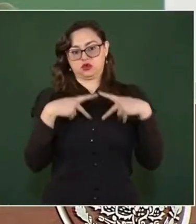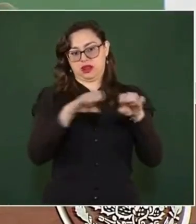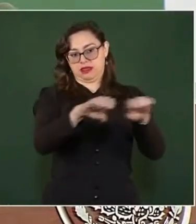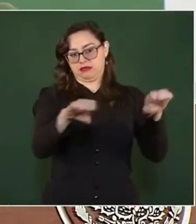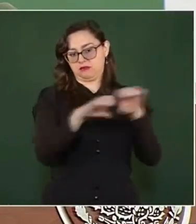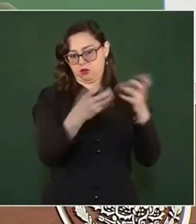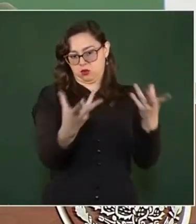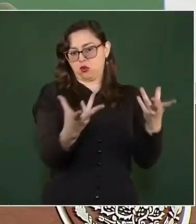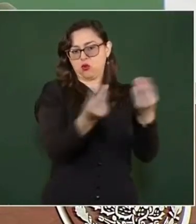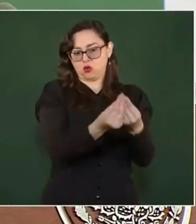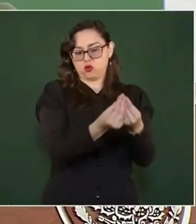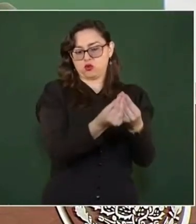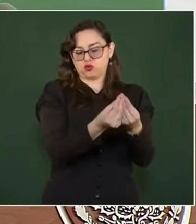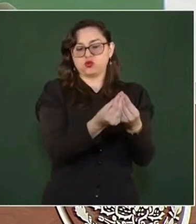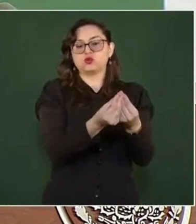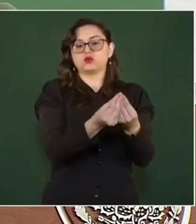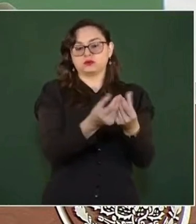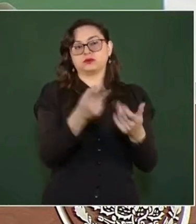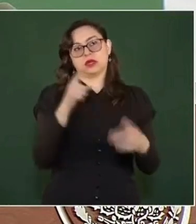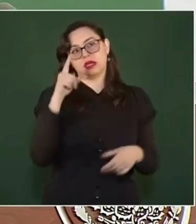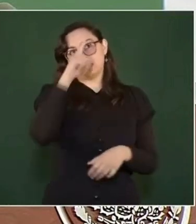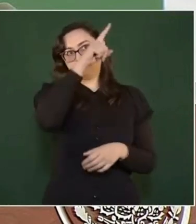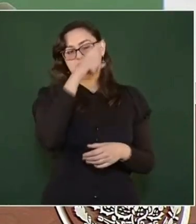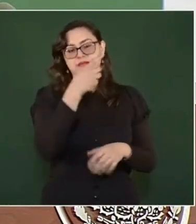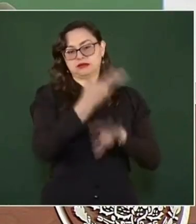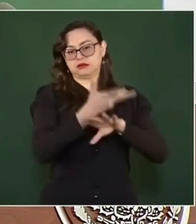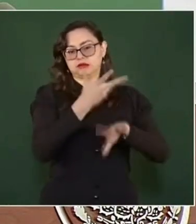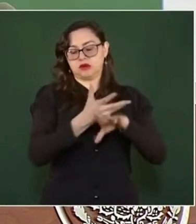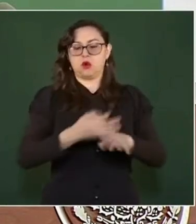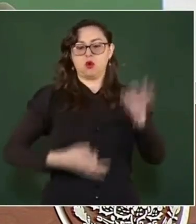fueron citadas a la corte, ¿no?